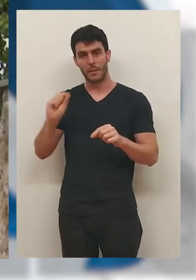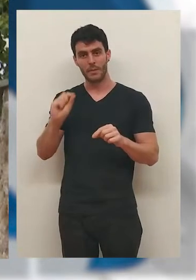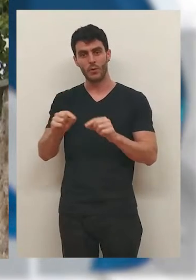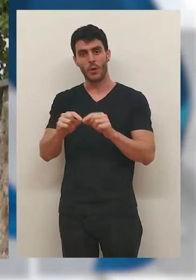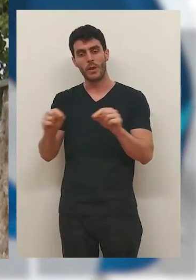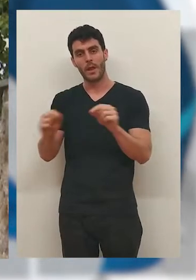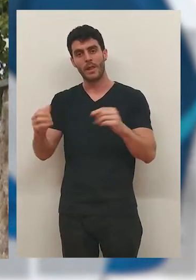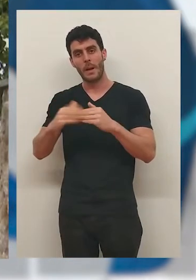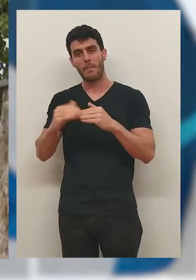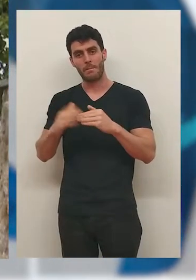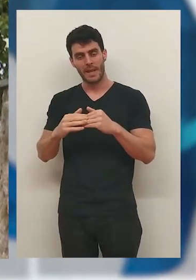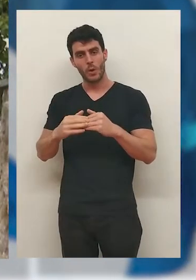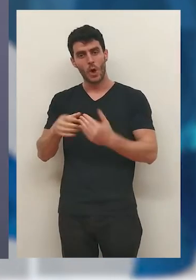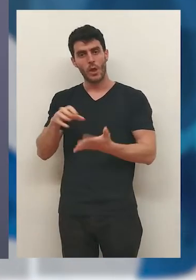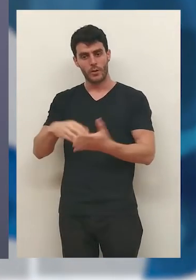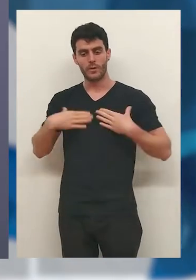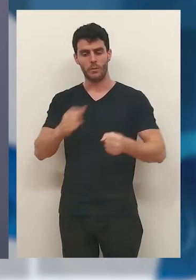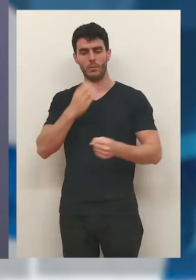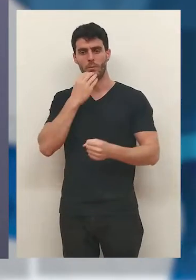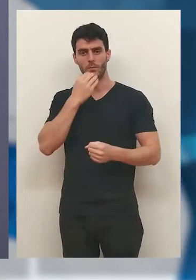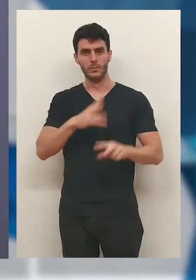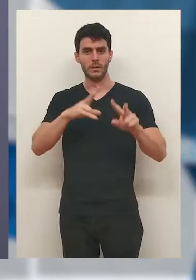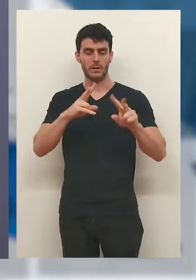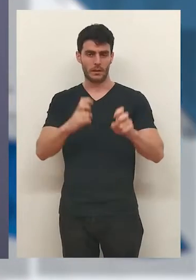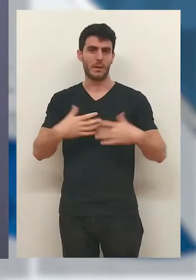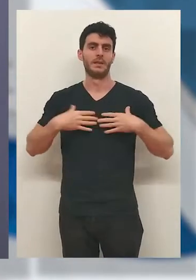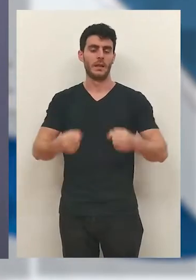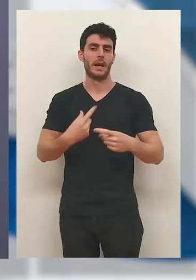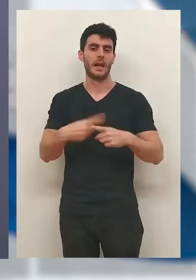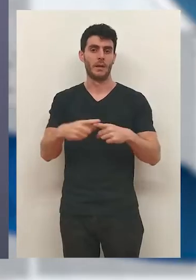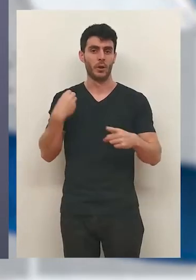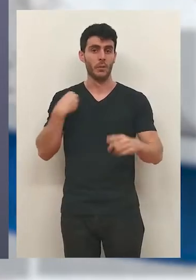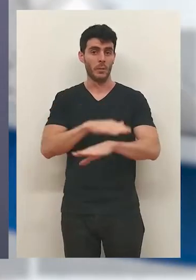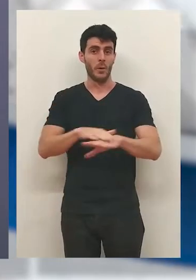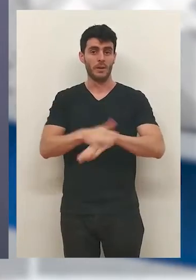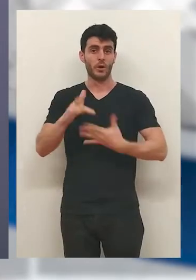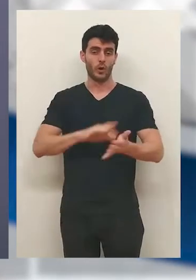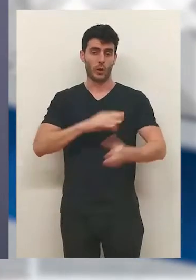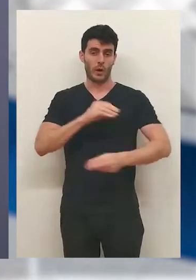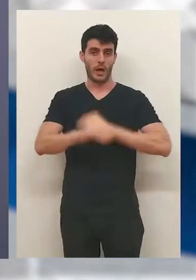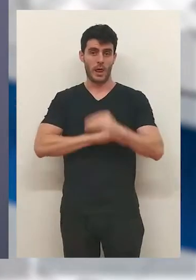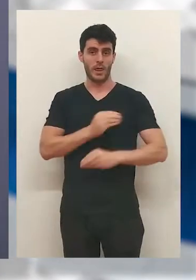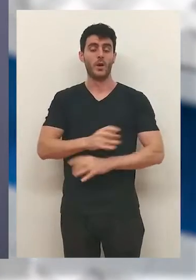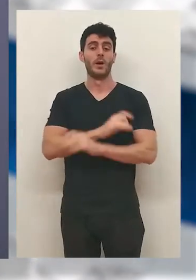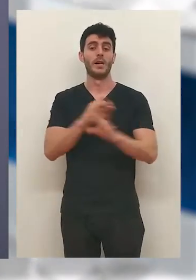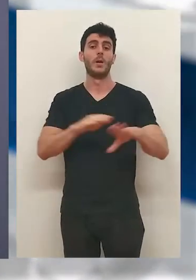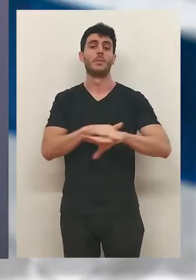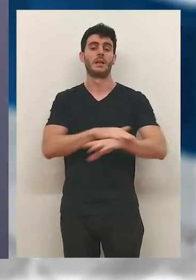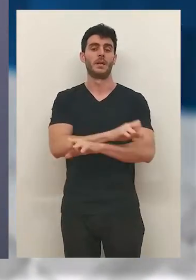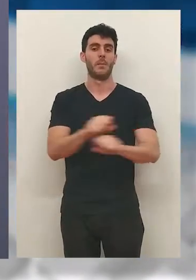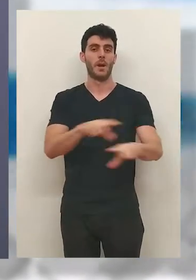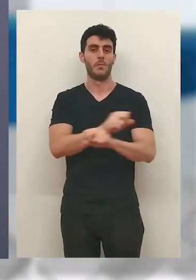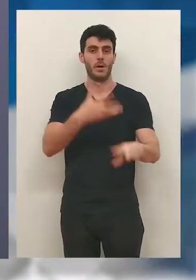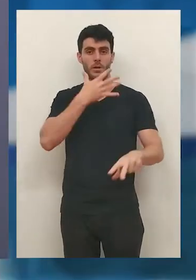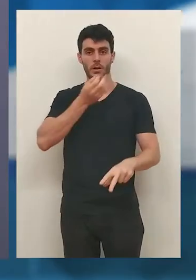y a más de 30 minutos de un centro de salud. Por ejemplo, en materia sanitaria, que son los elementos fundamentales que ha tenido en cuenta a la hora de hacer.